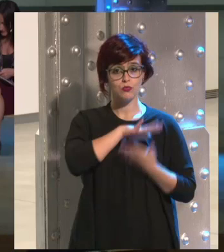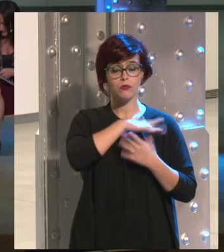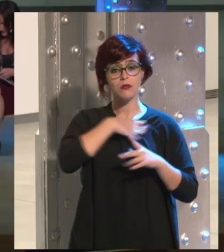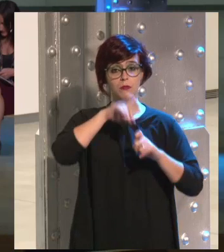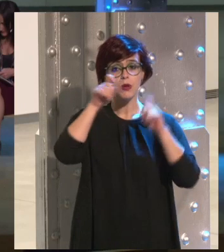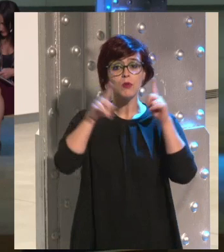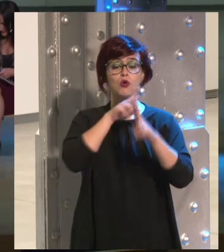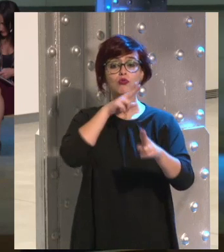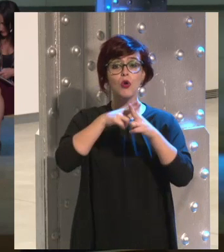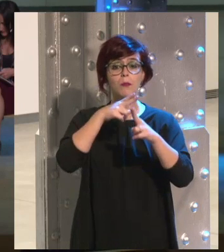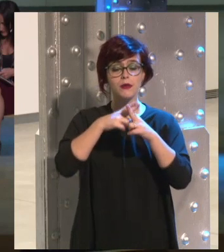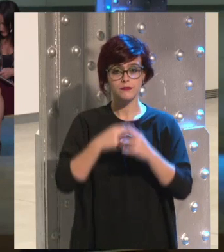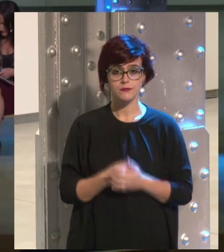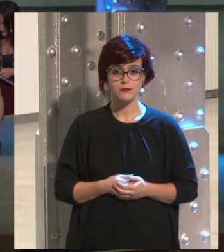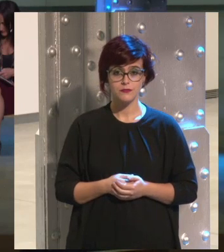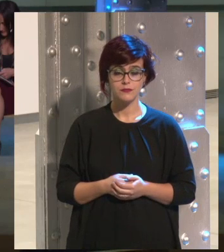¿Cómo se llama?